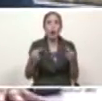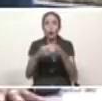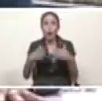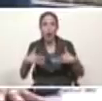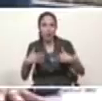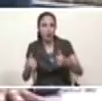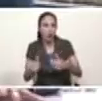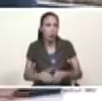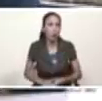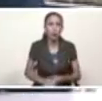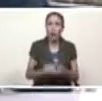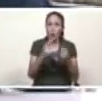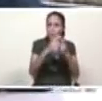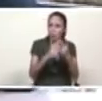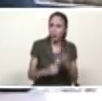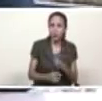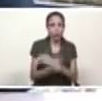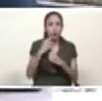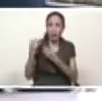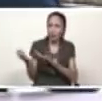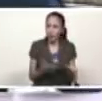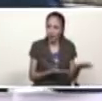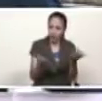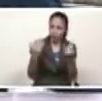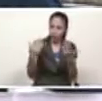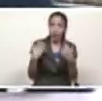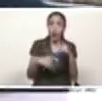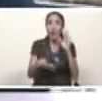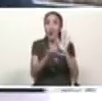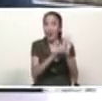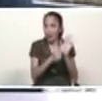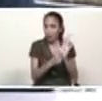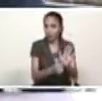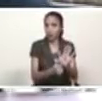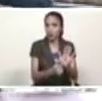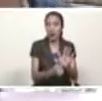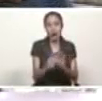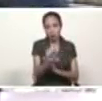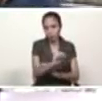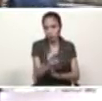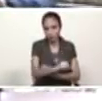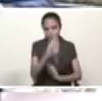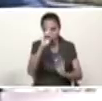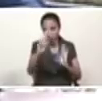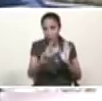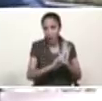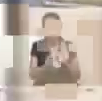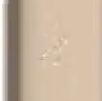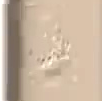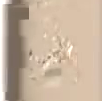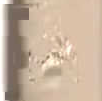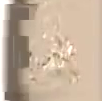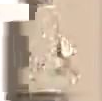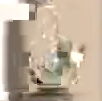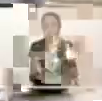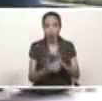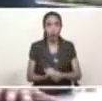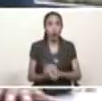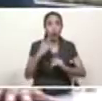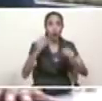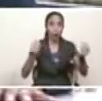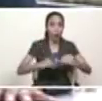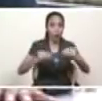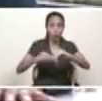de la salud bienvenido todo lo que sea legal bienvenido todo lo que sea acordado en base a convenios a